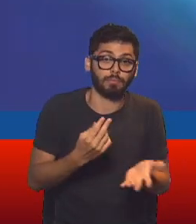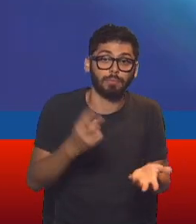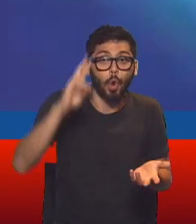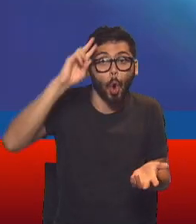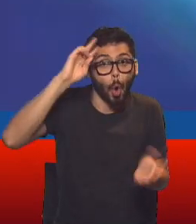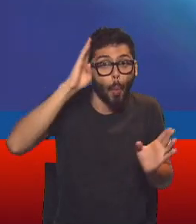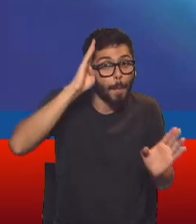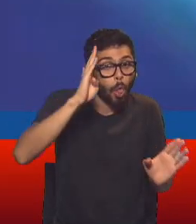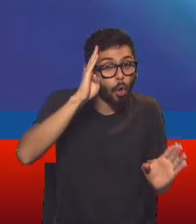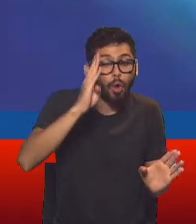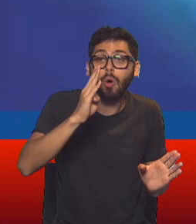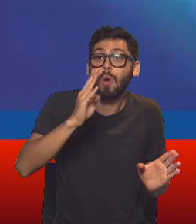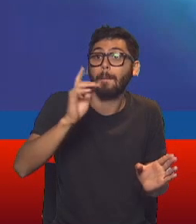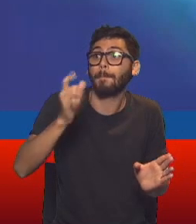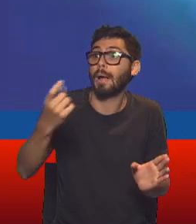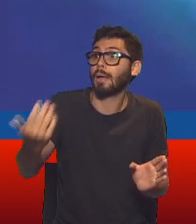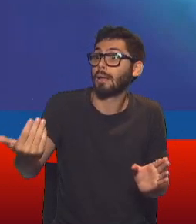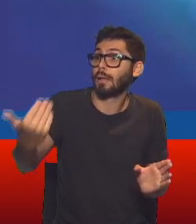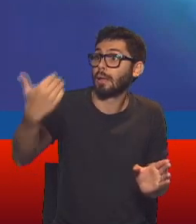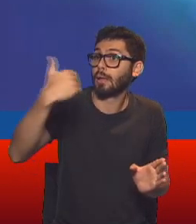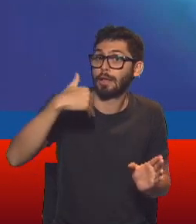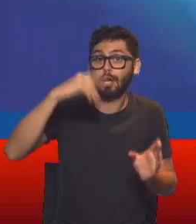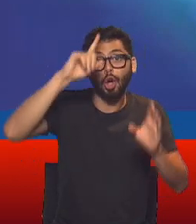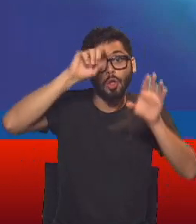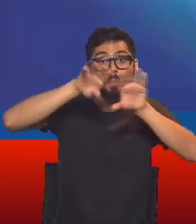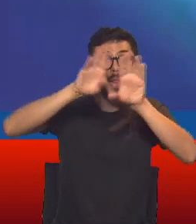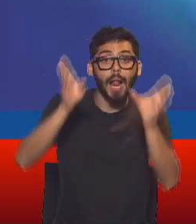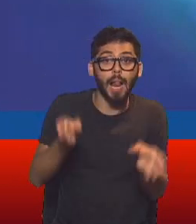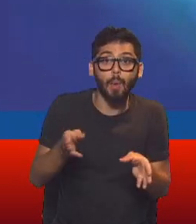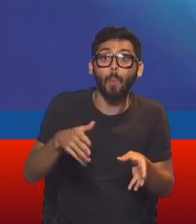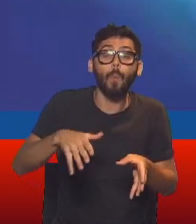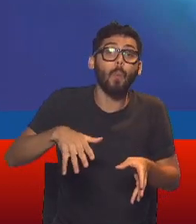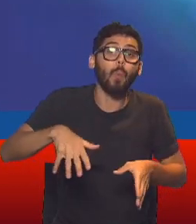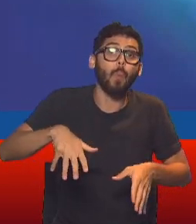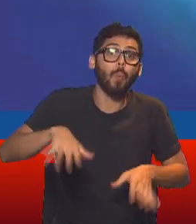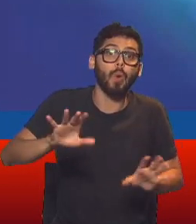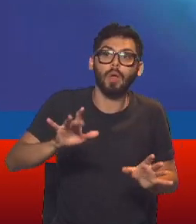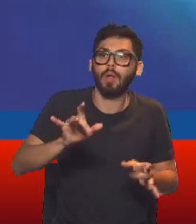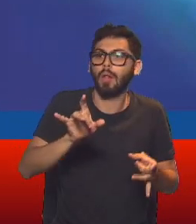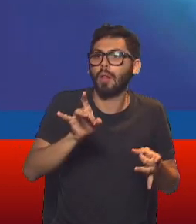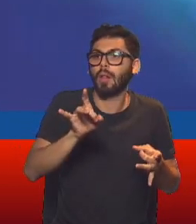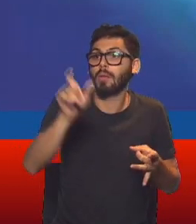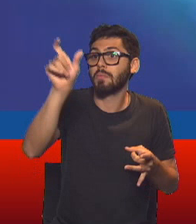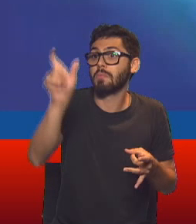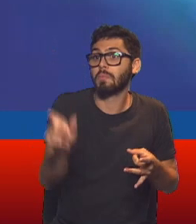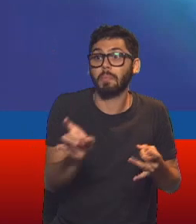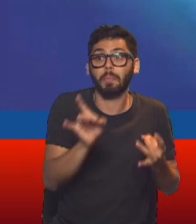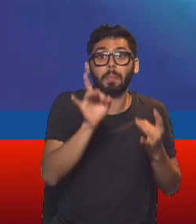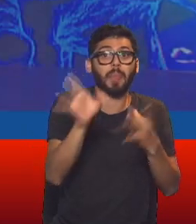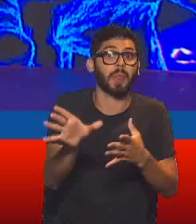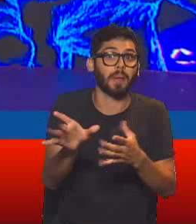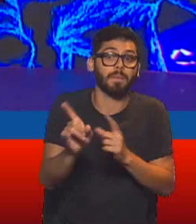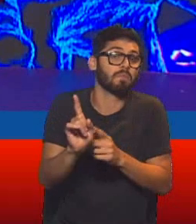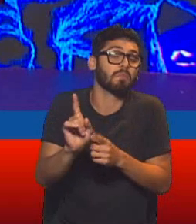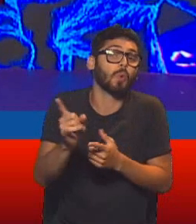sino que además el hecho de concurrir a un sistema de salud puede promover un contagio en un paciente que va